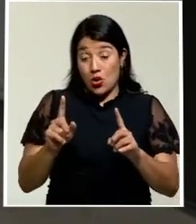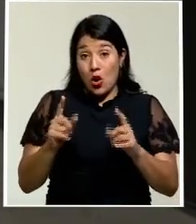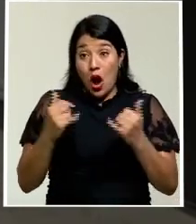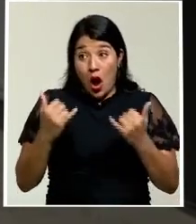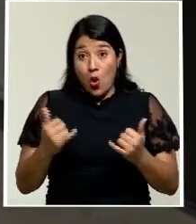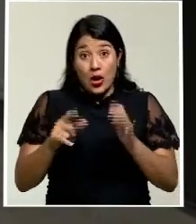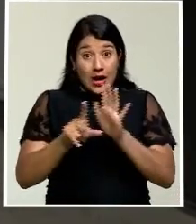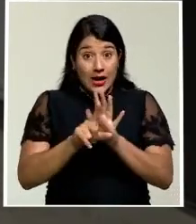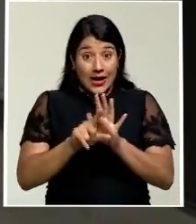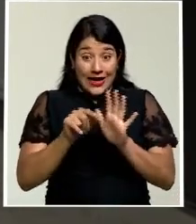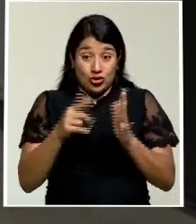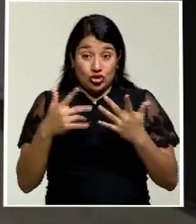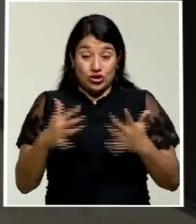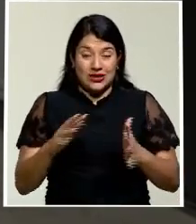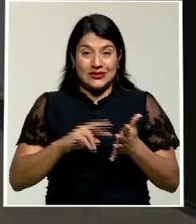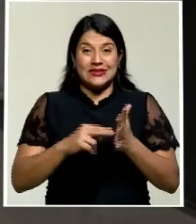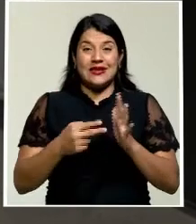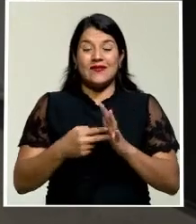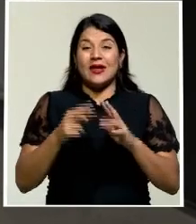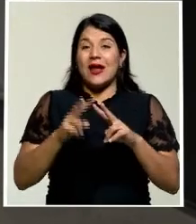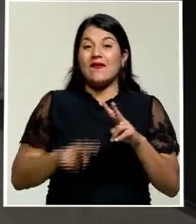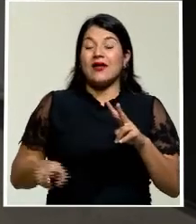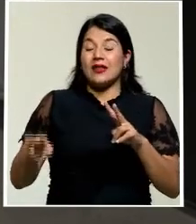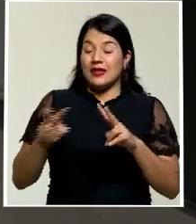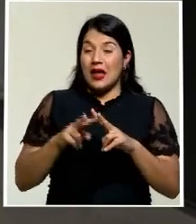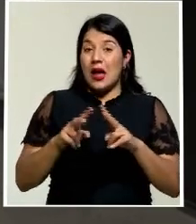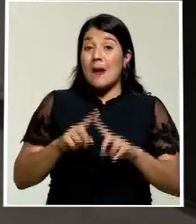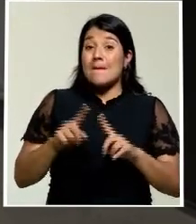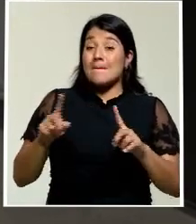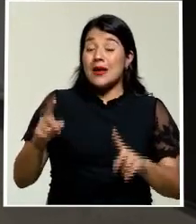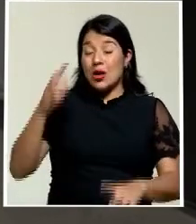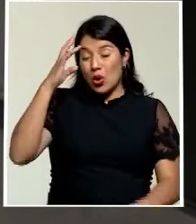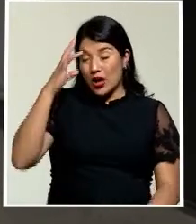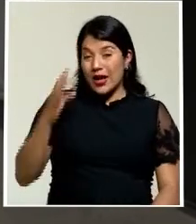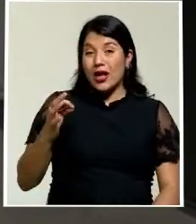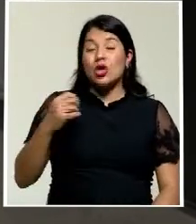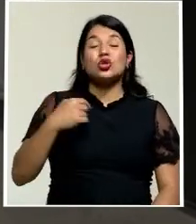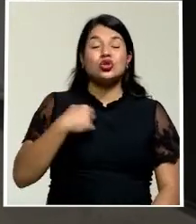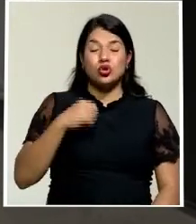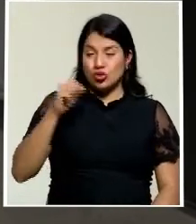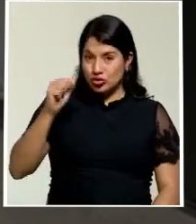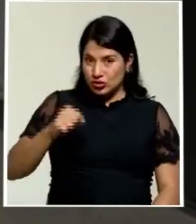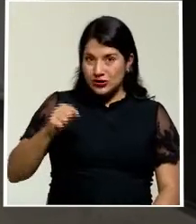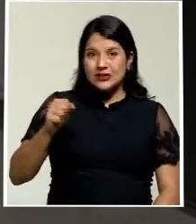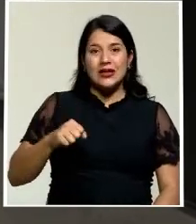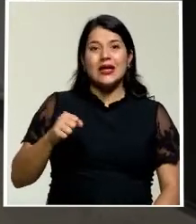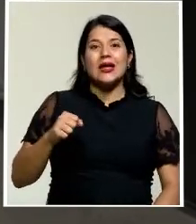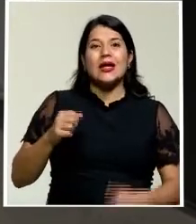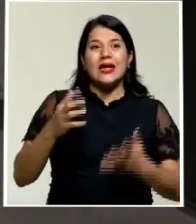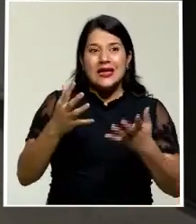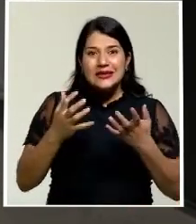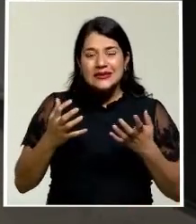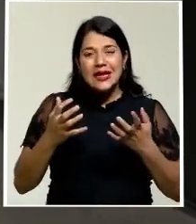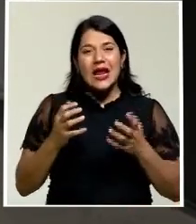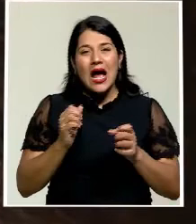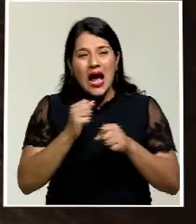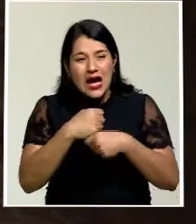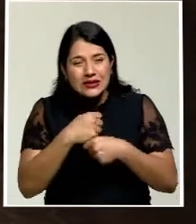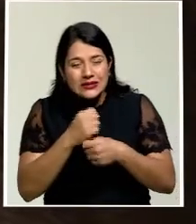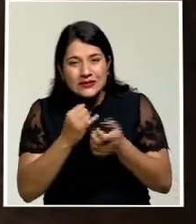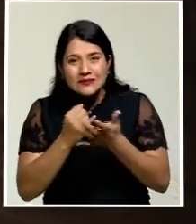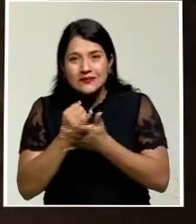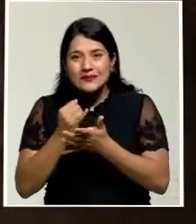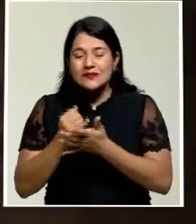ahí una ventaja, ¿no? Pero creo que yo sí me hubiera aventado el hacer todo un viaje, una travesía para hacerlo.